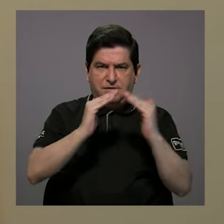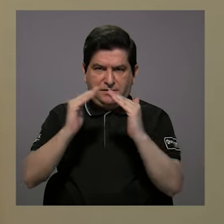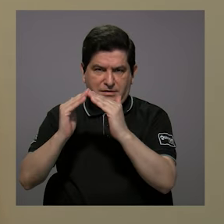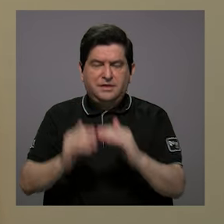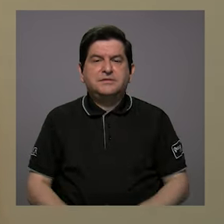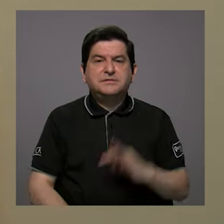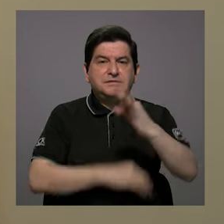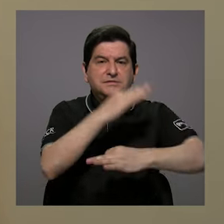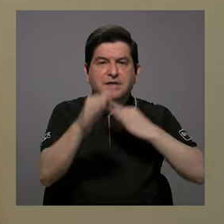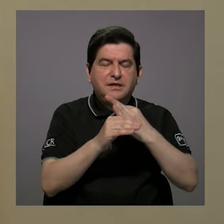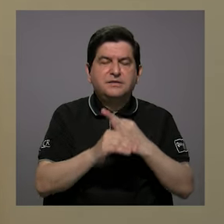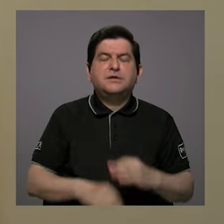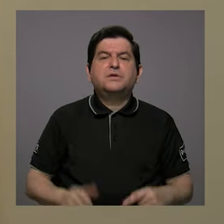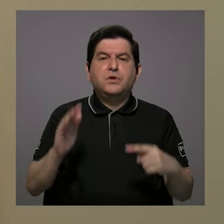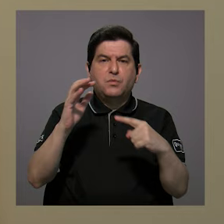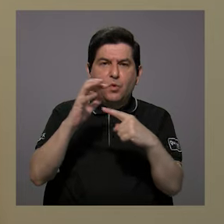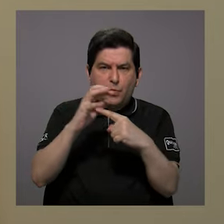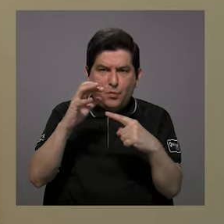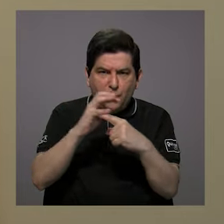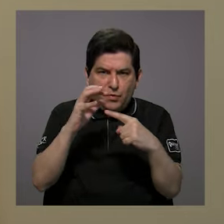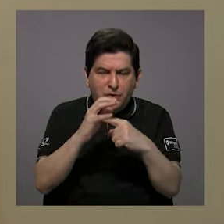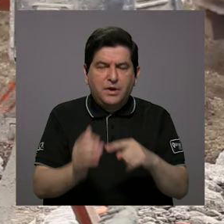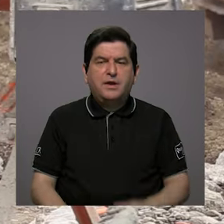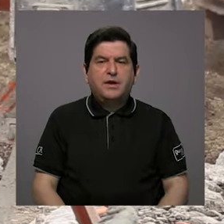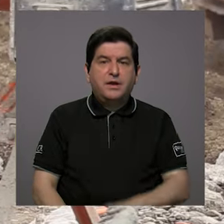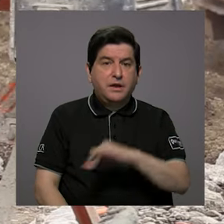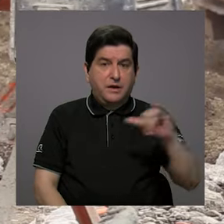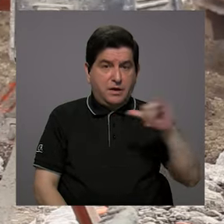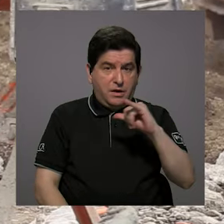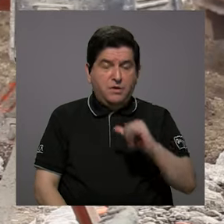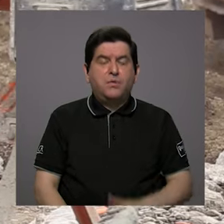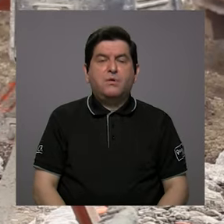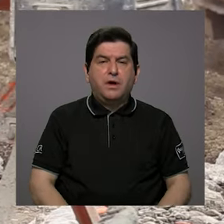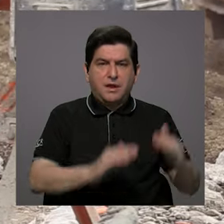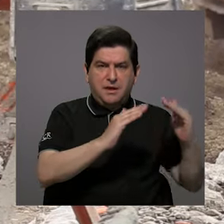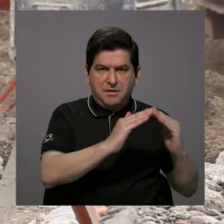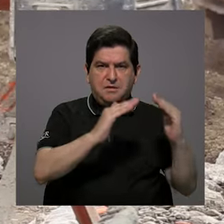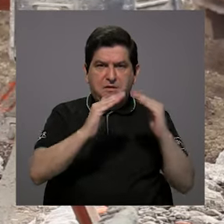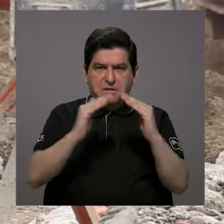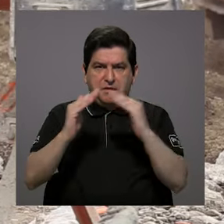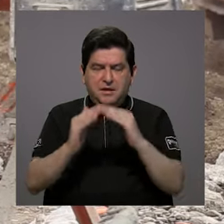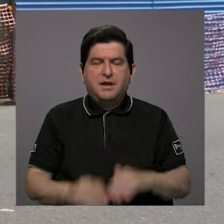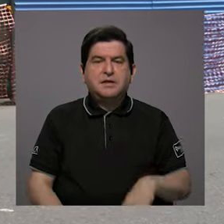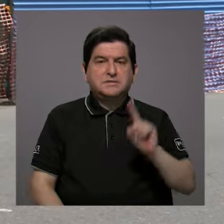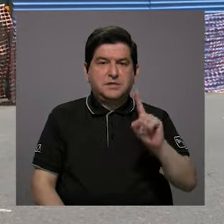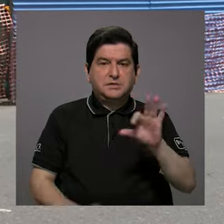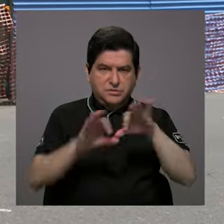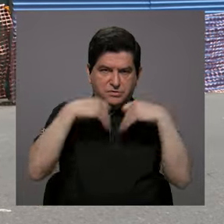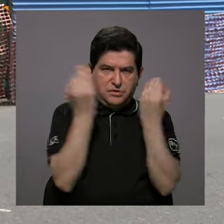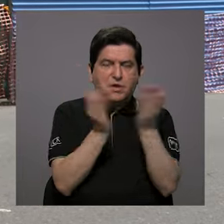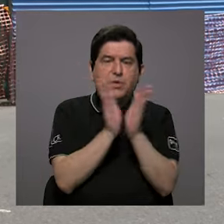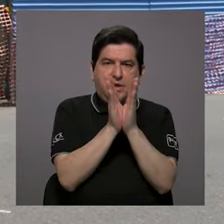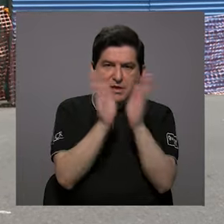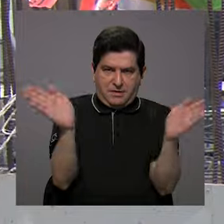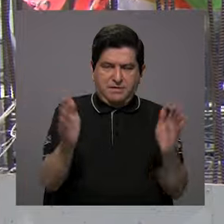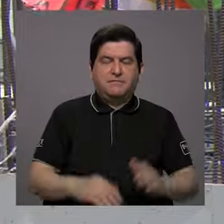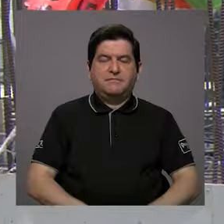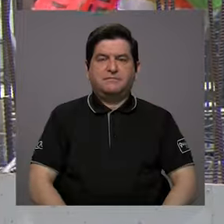ejemplo, para viviendas de tipo popular y también viviendas, digamos, unifamiliares en general.